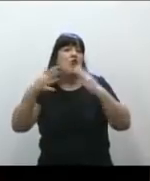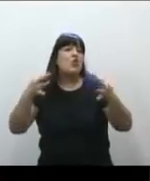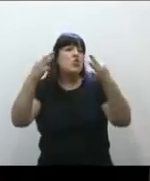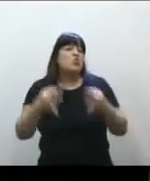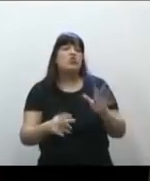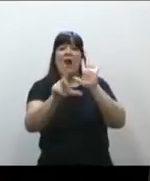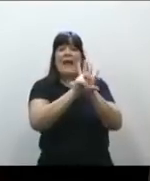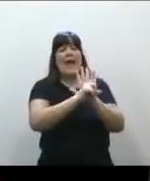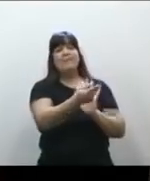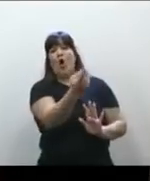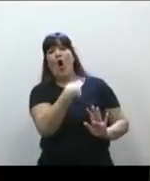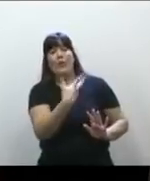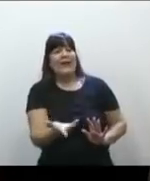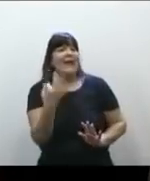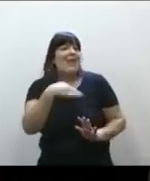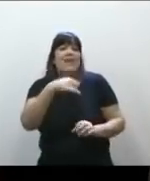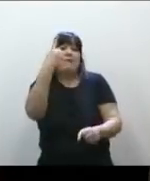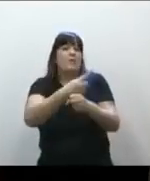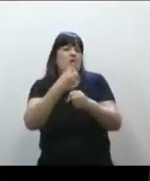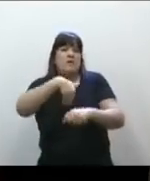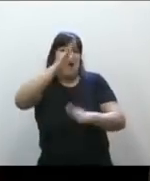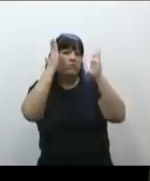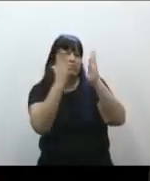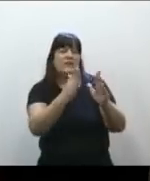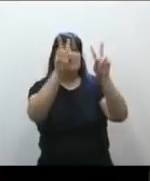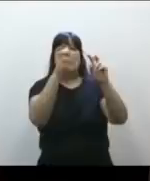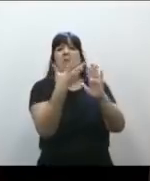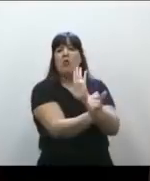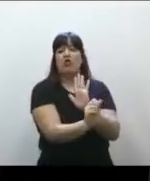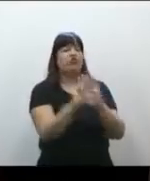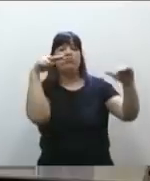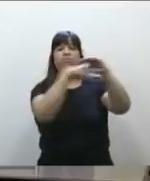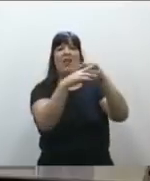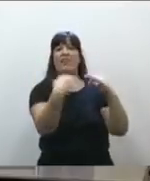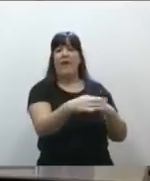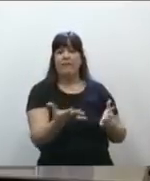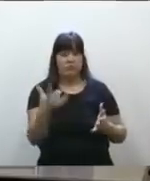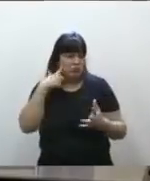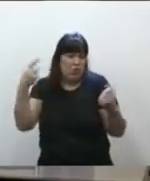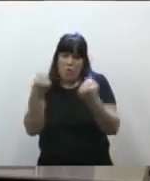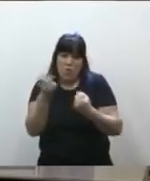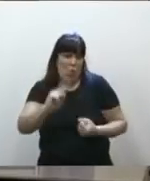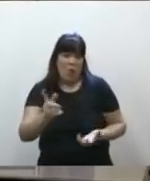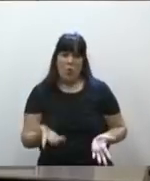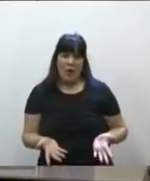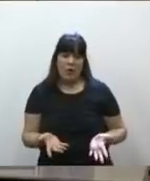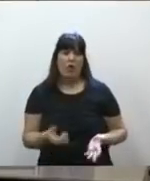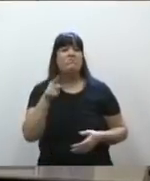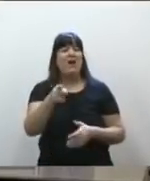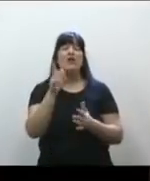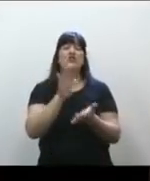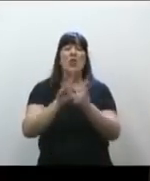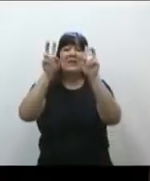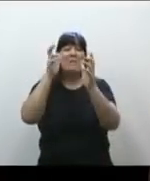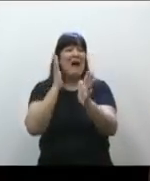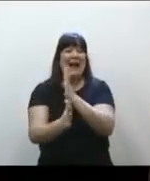está obligando a que yo dé prioridad a este tema. No estoy de acuerdo, no estoy de acuerdo, e insisto, las gratuidades